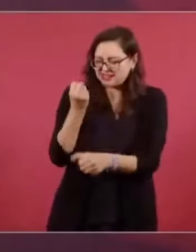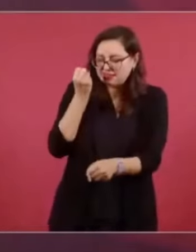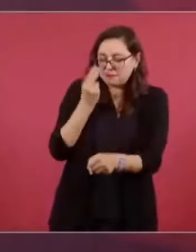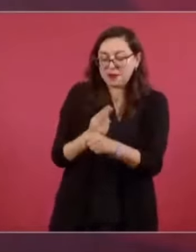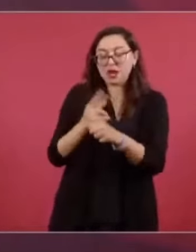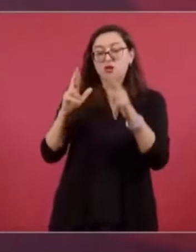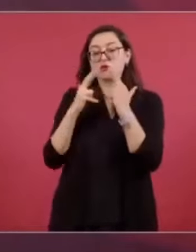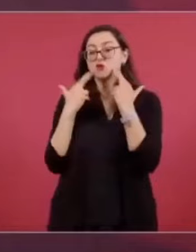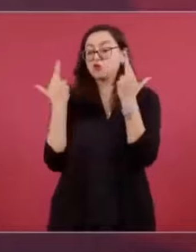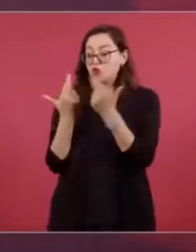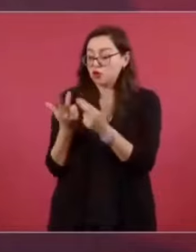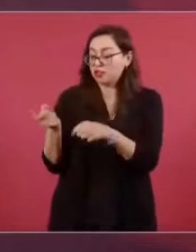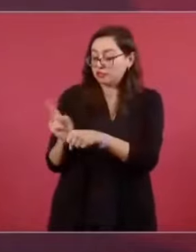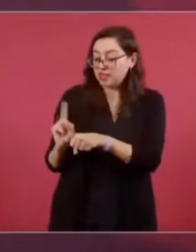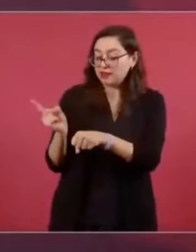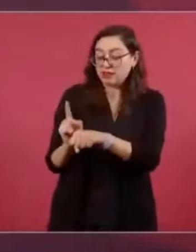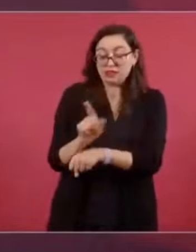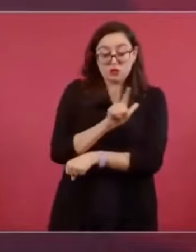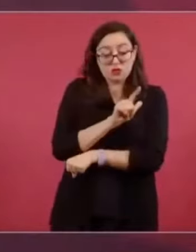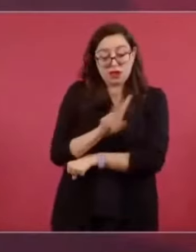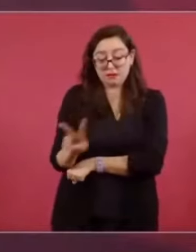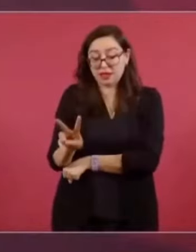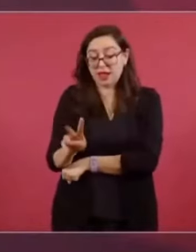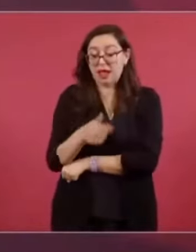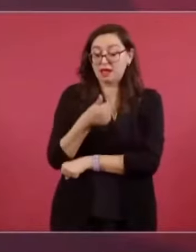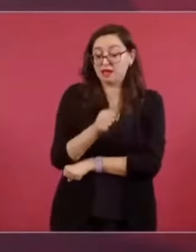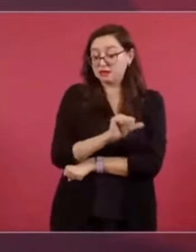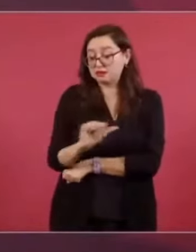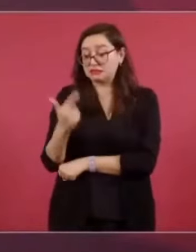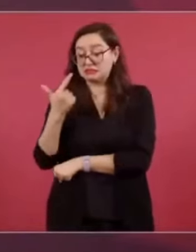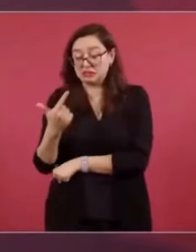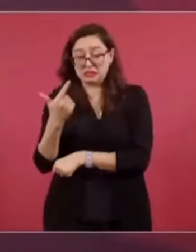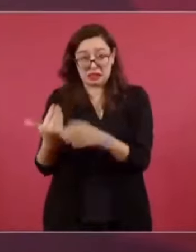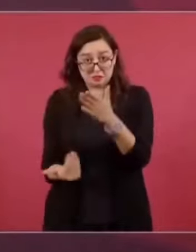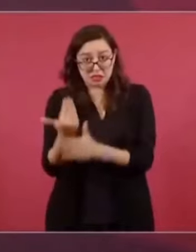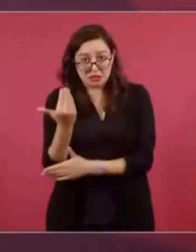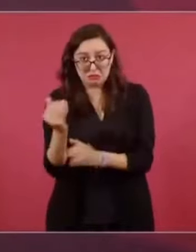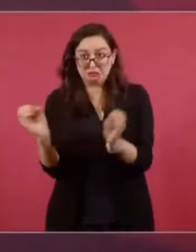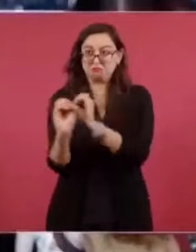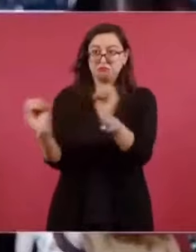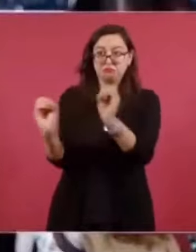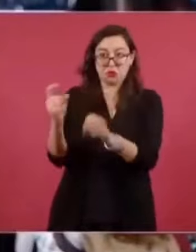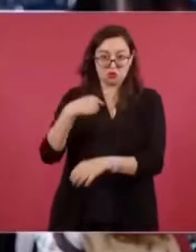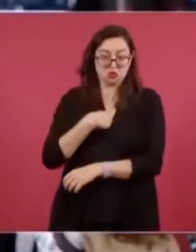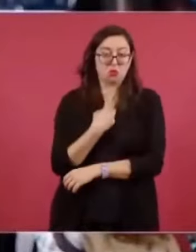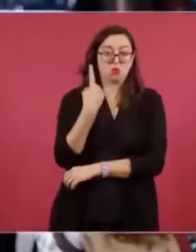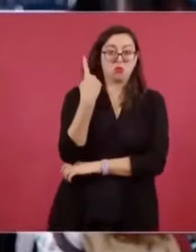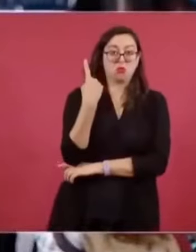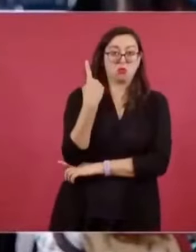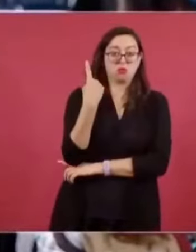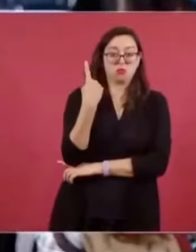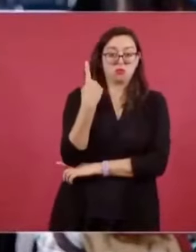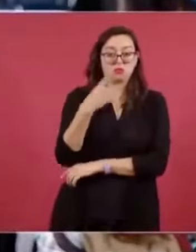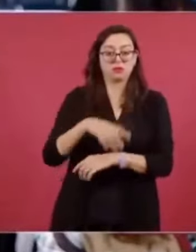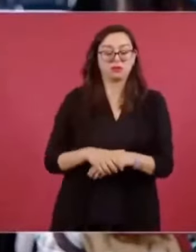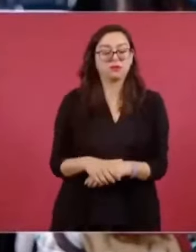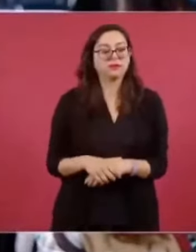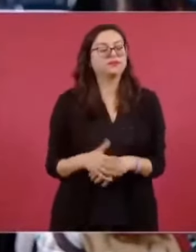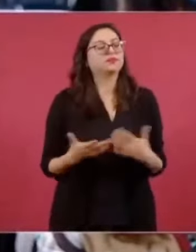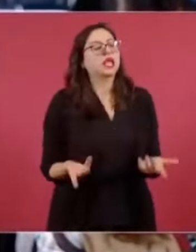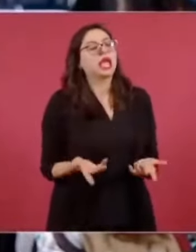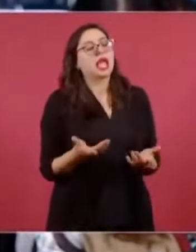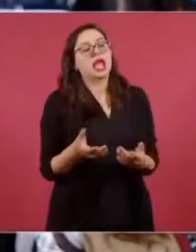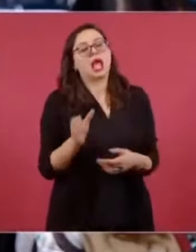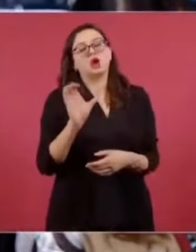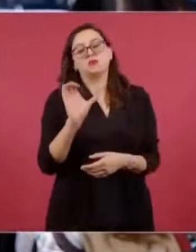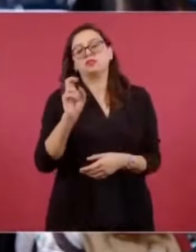Todos los días, de lunes a viernes, de seis a siete de la mañana. Presidente, las cifras que están en las páginas de la Comisión